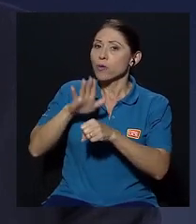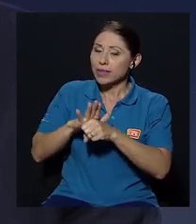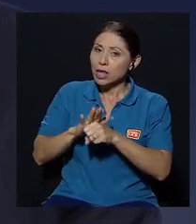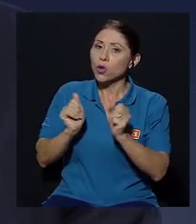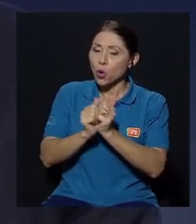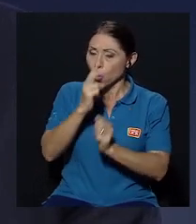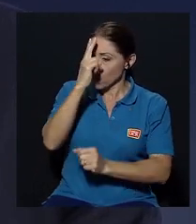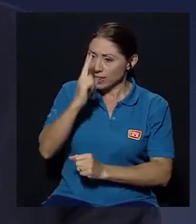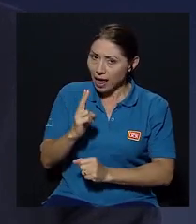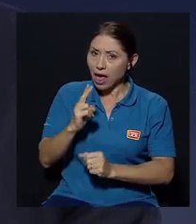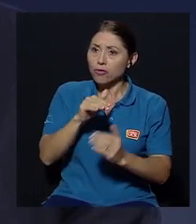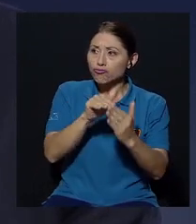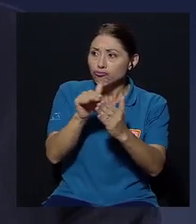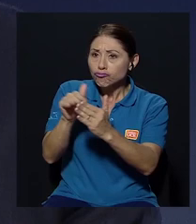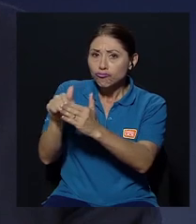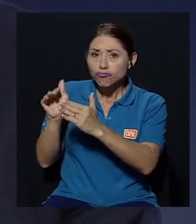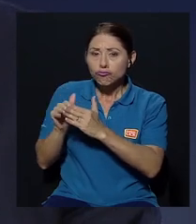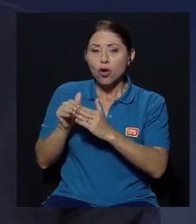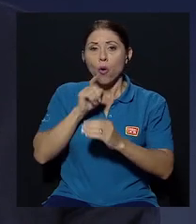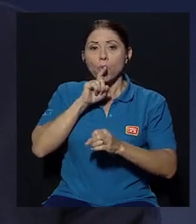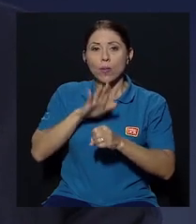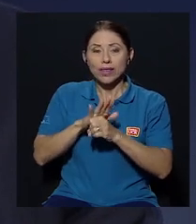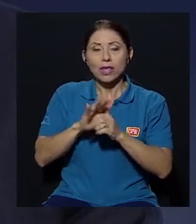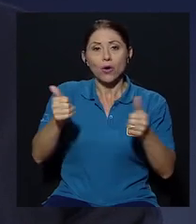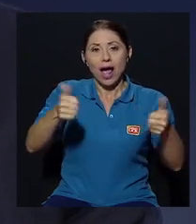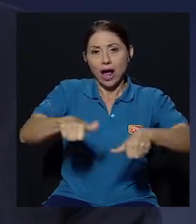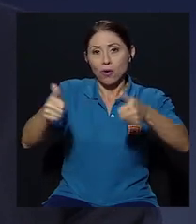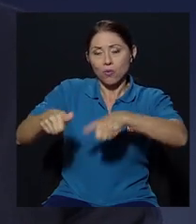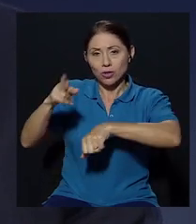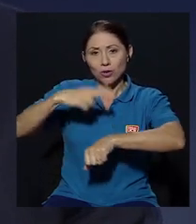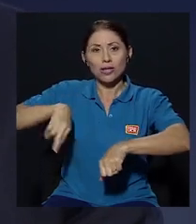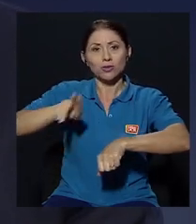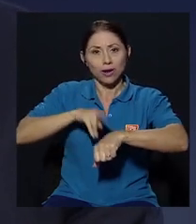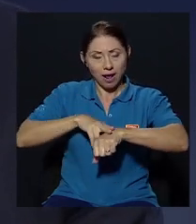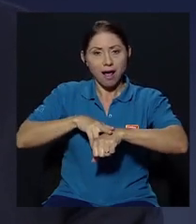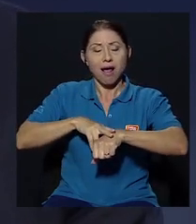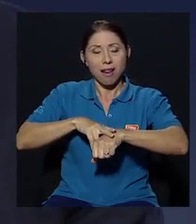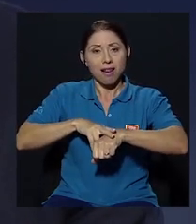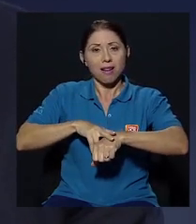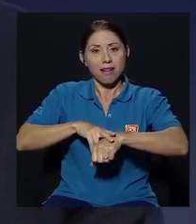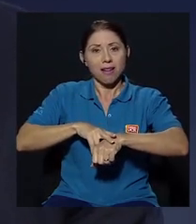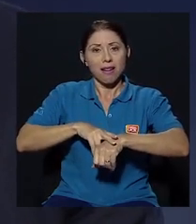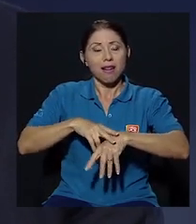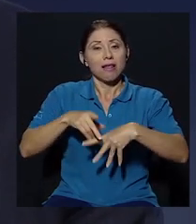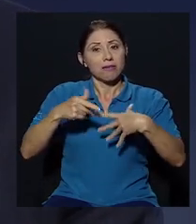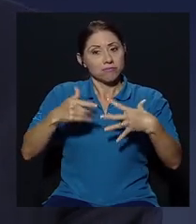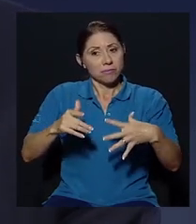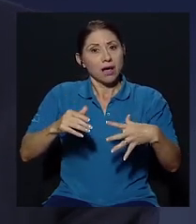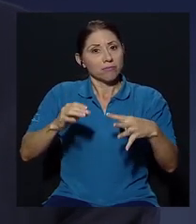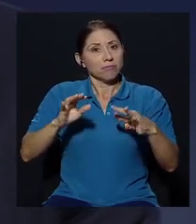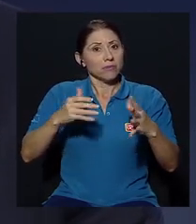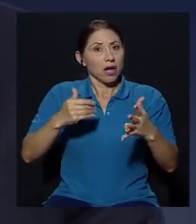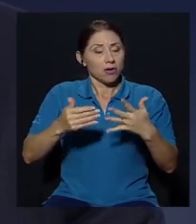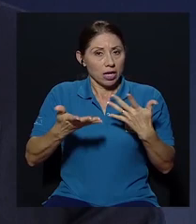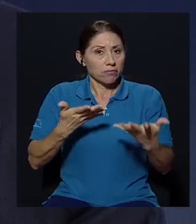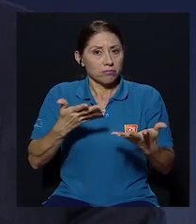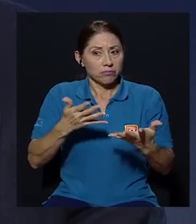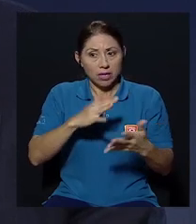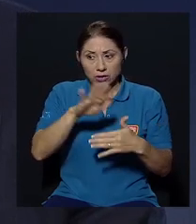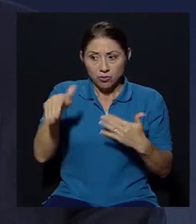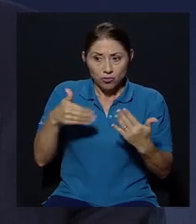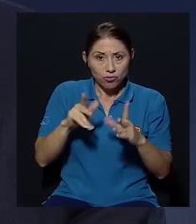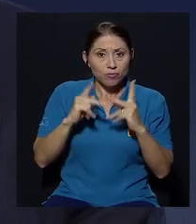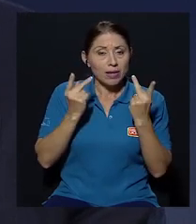puertas con mucha humildad y muy comprometido con que el acuerdo nacional en que nueve partidos se llevó a un acuerdo importante